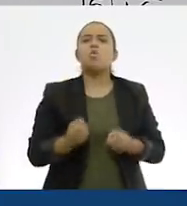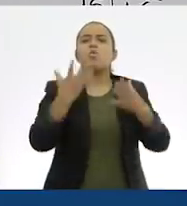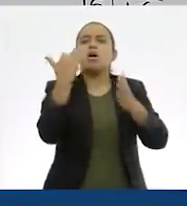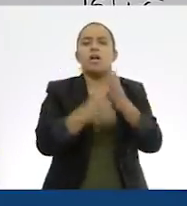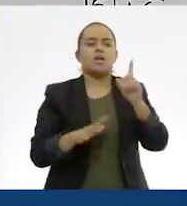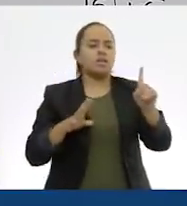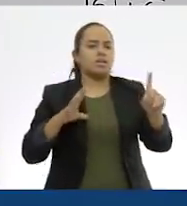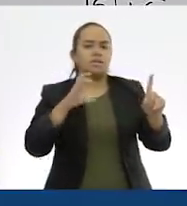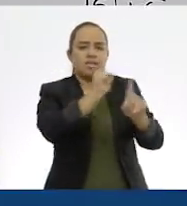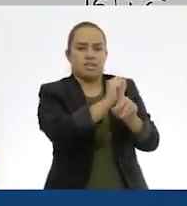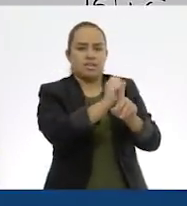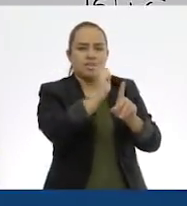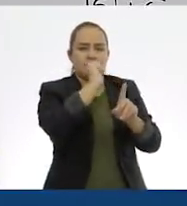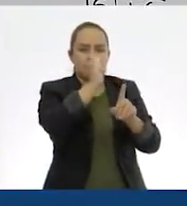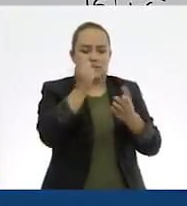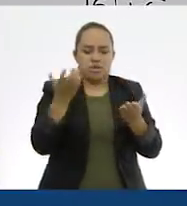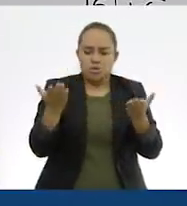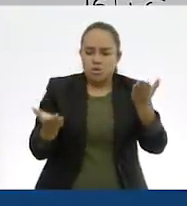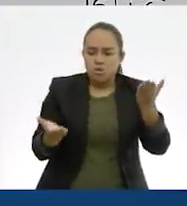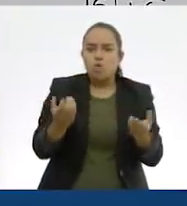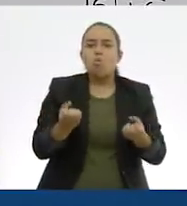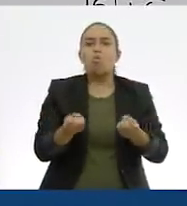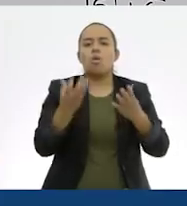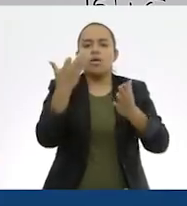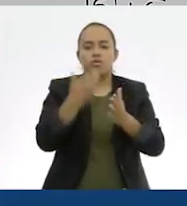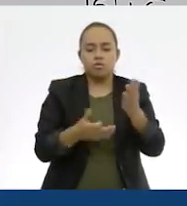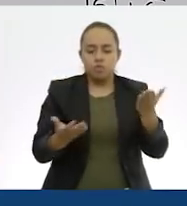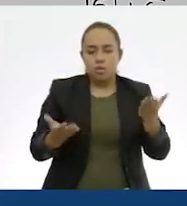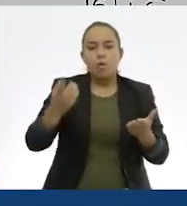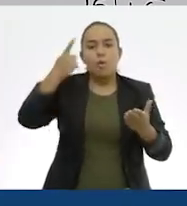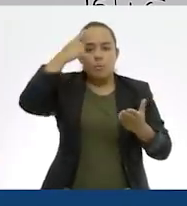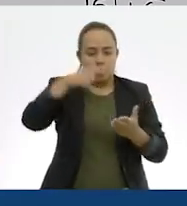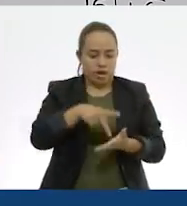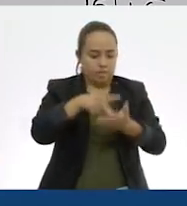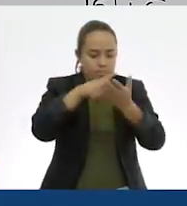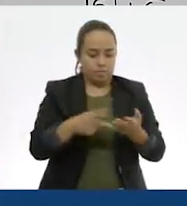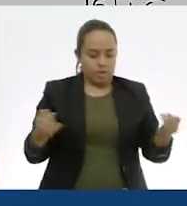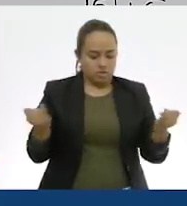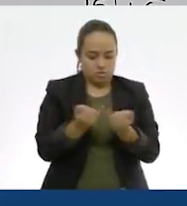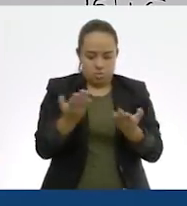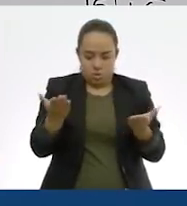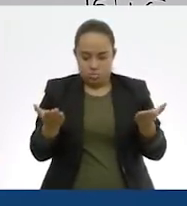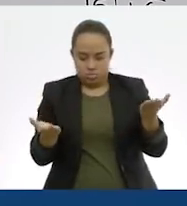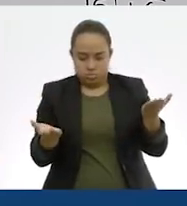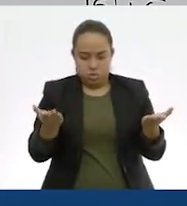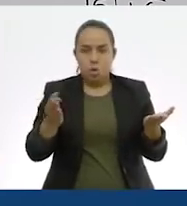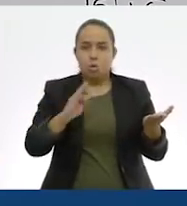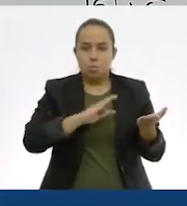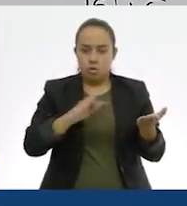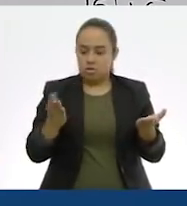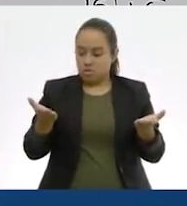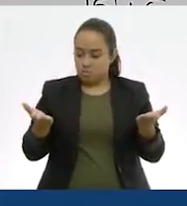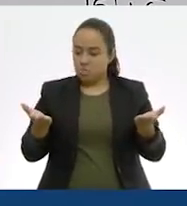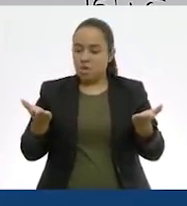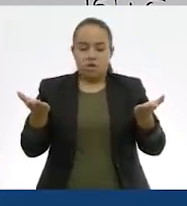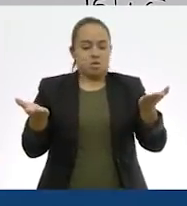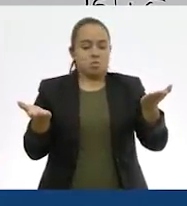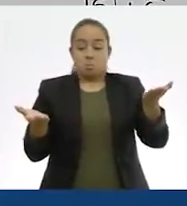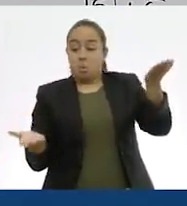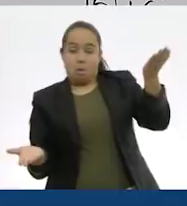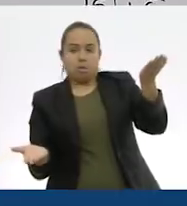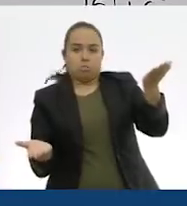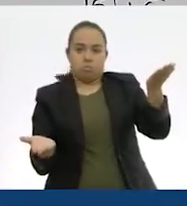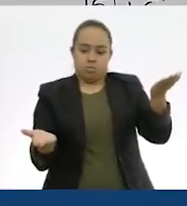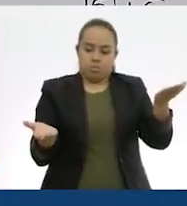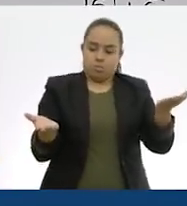a nuestra primer parte de la balanza para que iguale el peso. Y de un lado y del otro queden iguales. Así